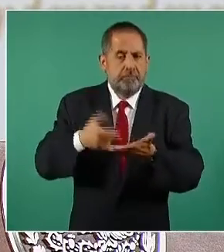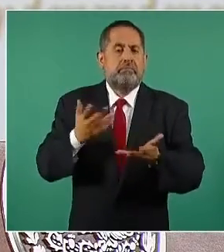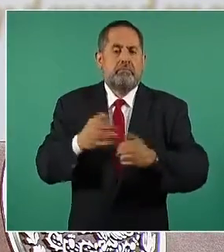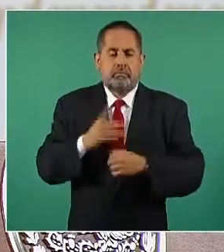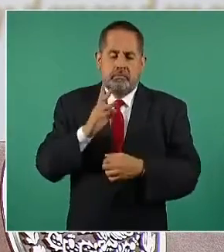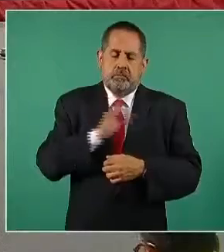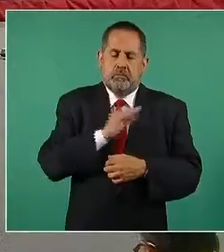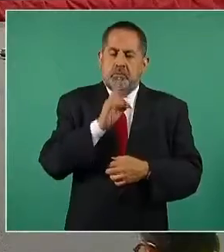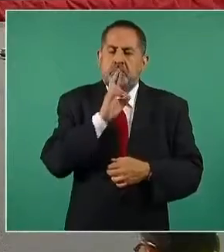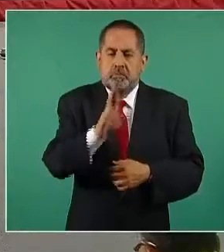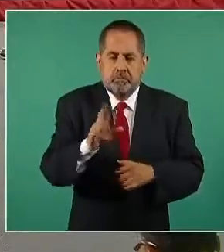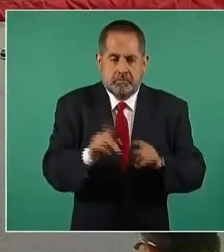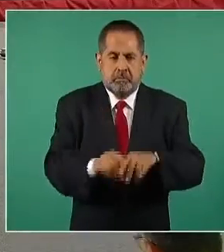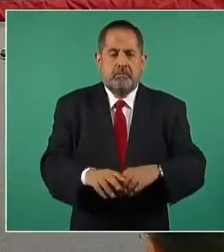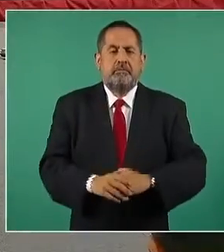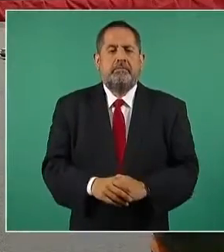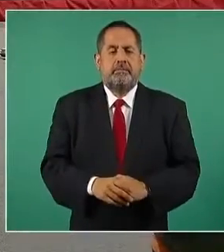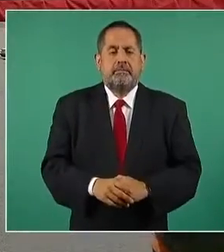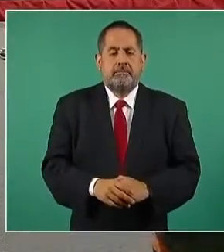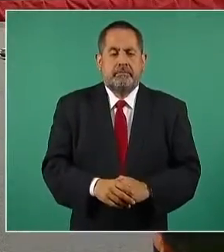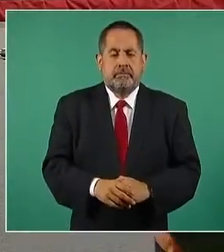Eso es lo que puedo contestar. Muchas gracias. Sí.